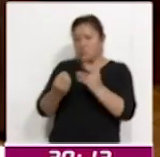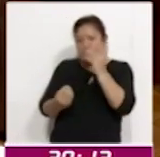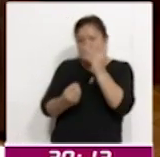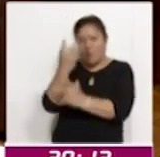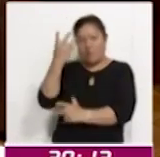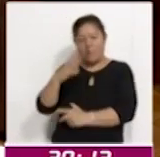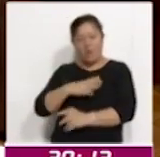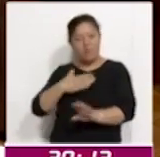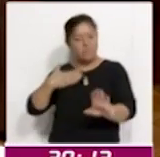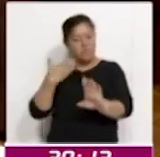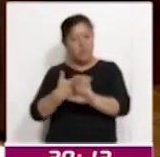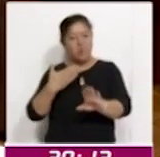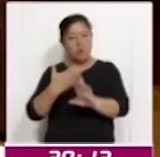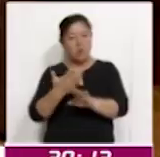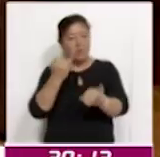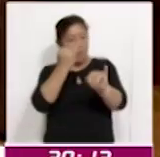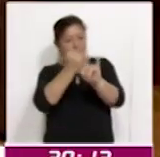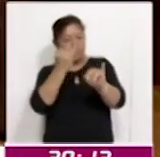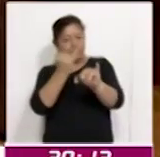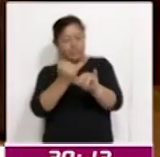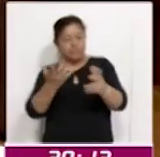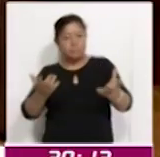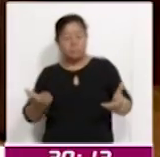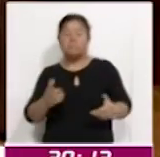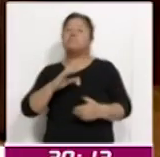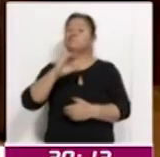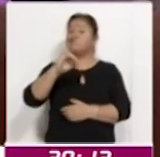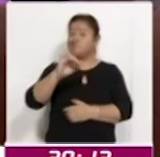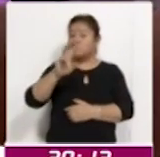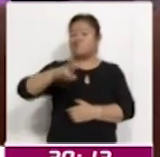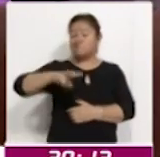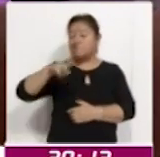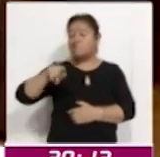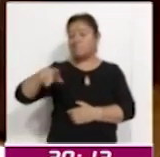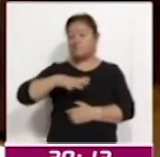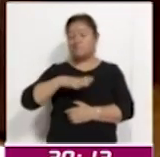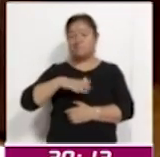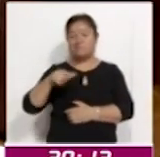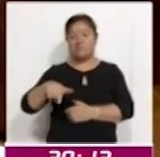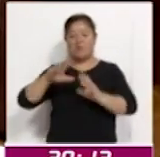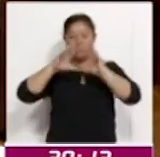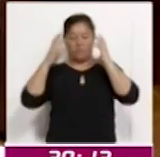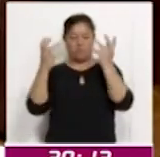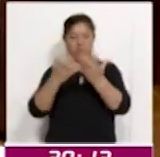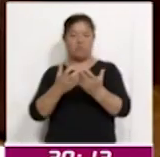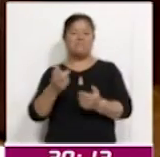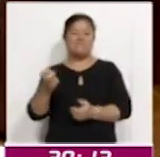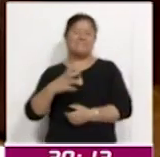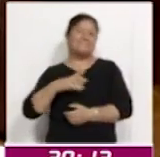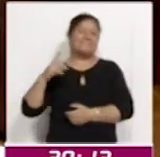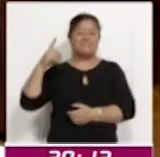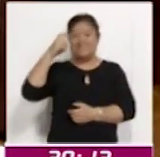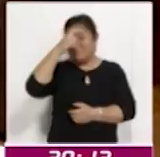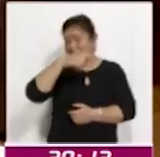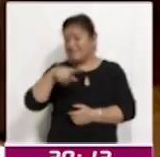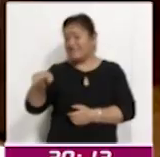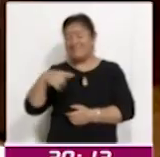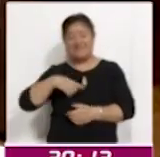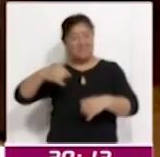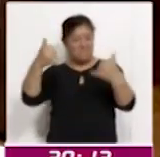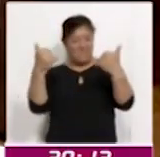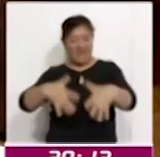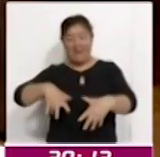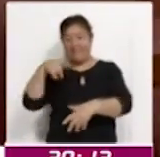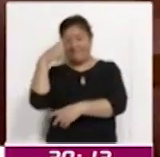generando a nivel internacional. La nueva violencia y algo que ha sido complicado de poder de alguna manera